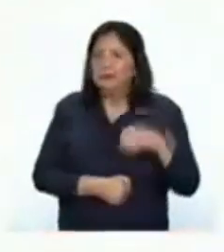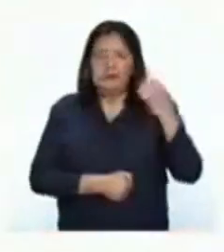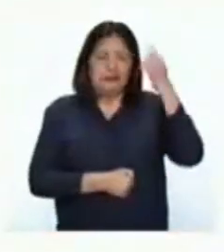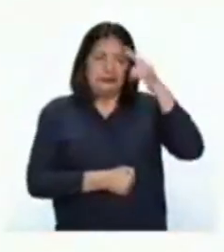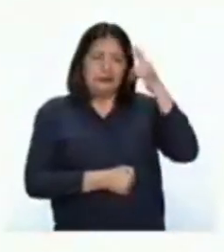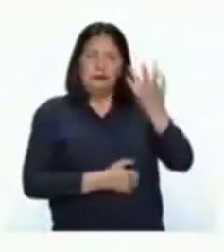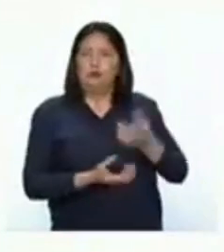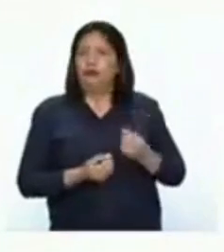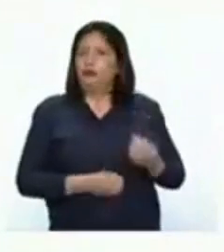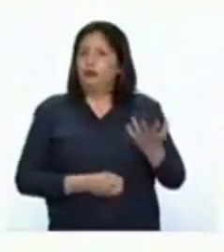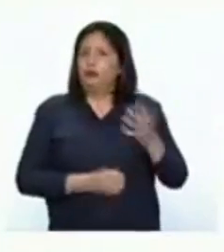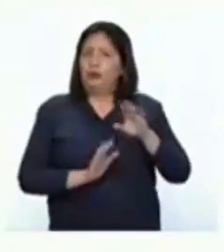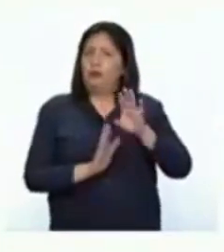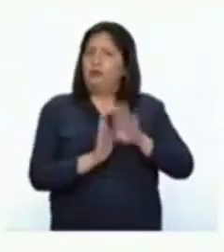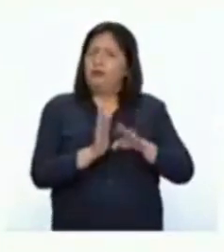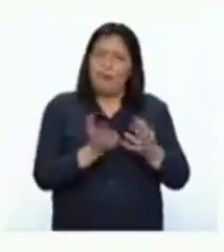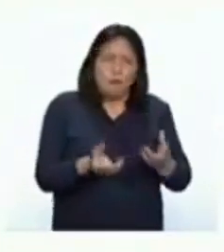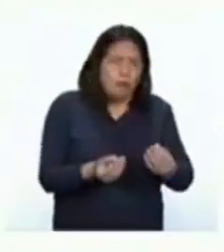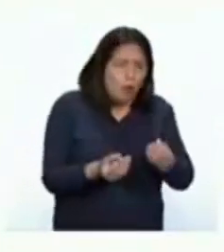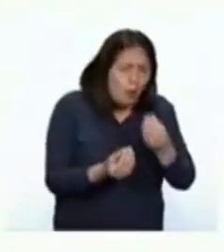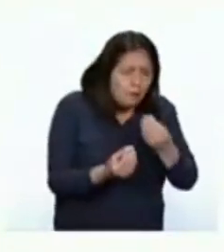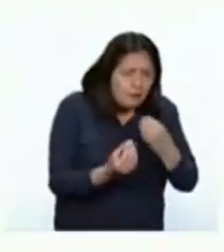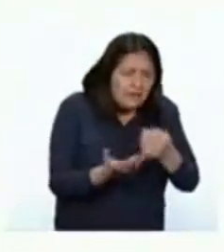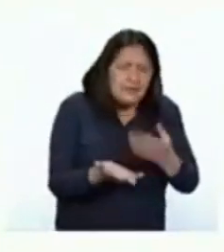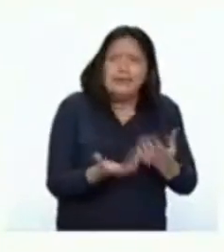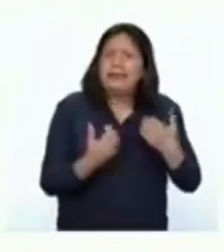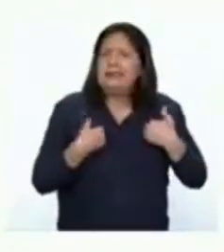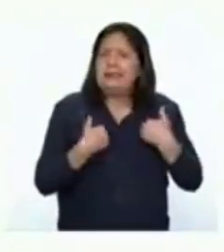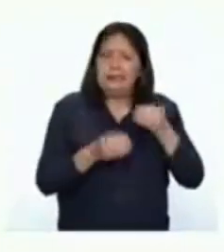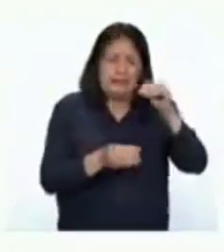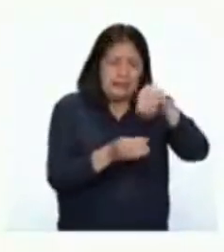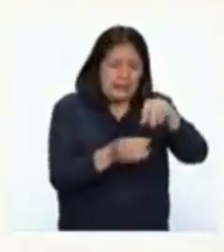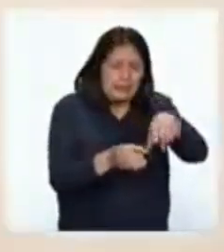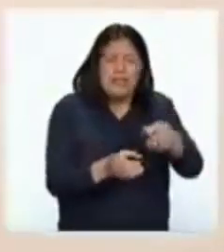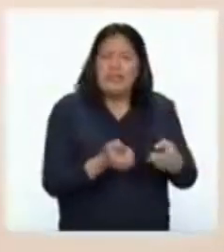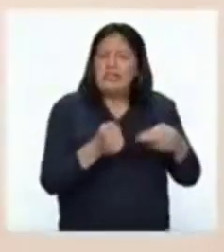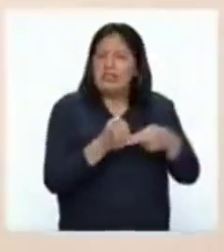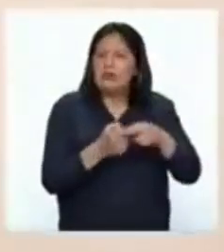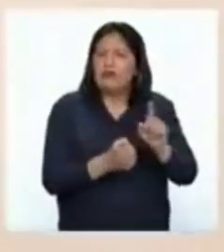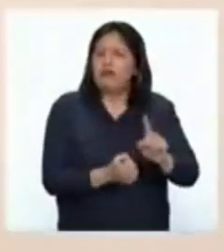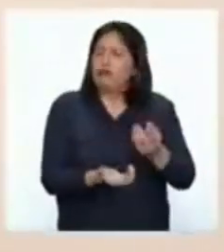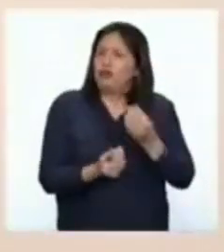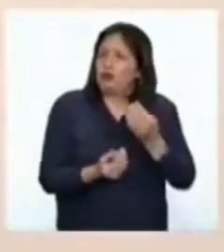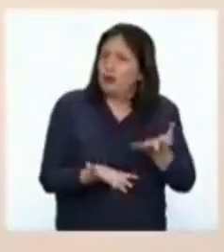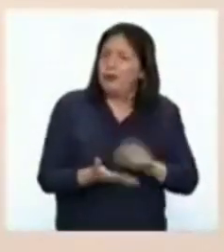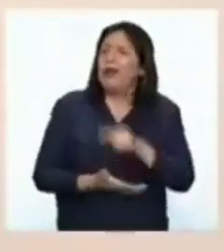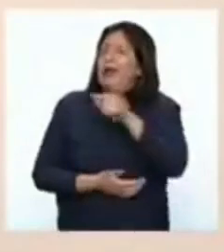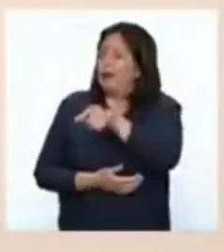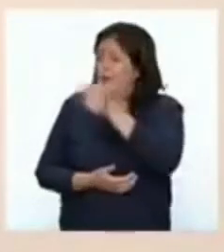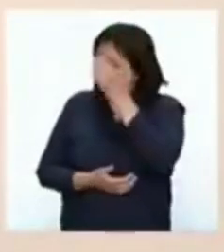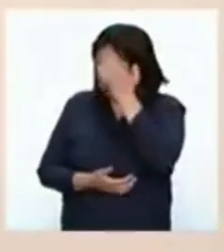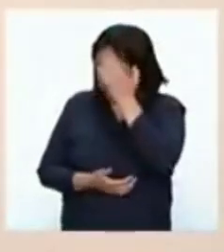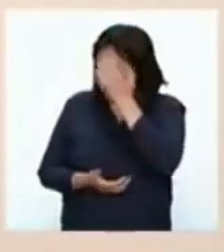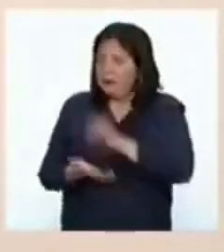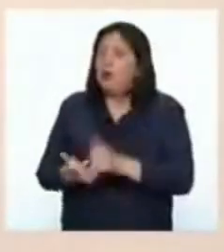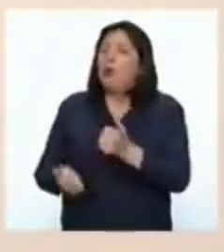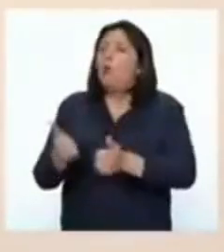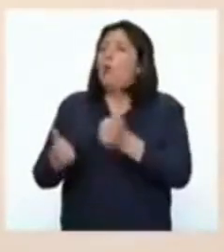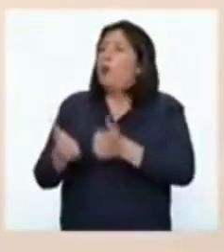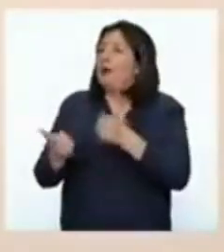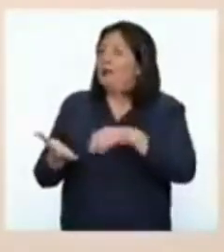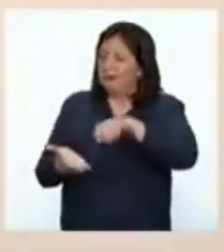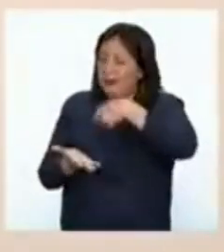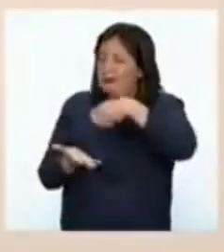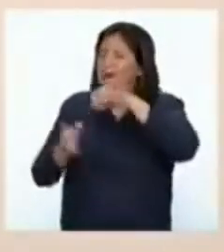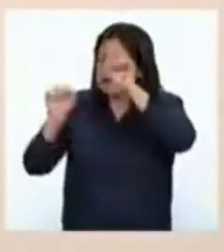el bajo consumo de alimentos ricos en hierro. Ya ustedes van a ver el día de hoy cuáles son los alimentos ricos en hierro que